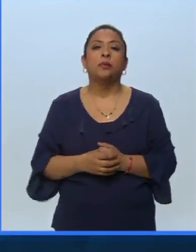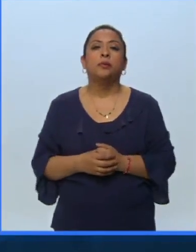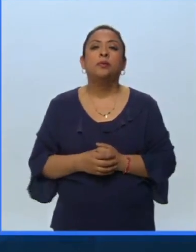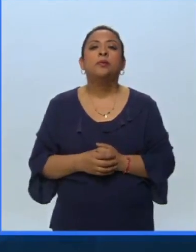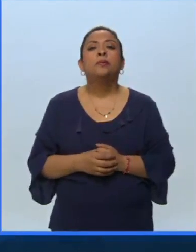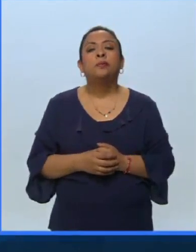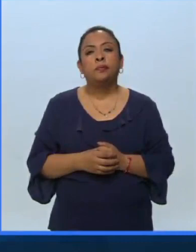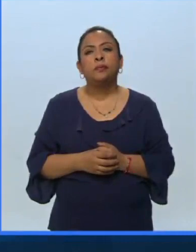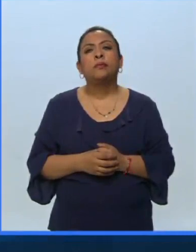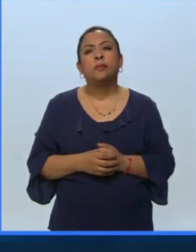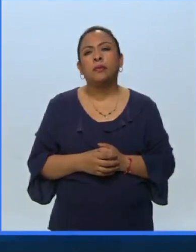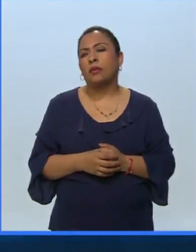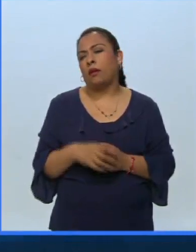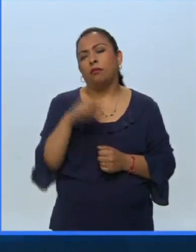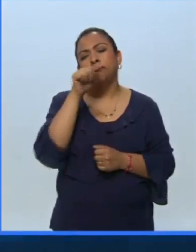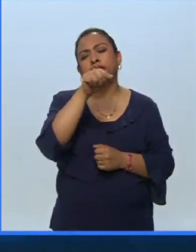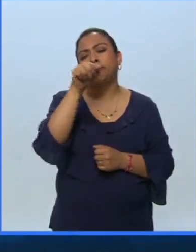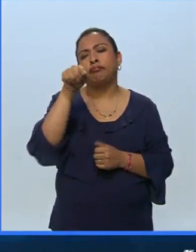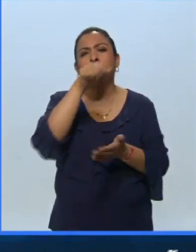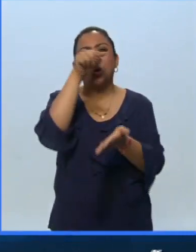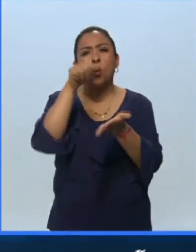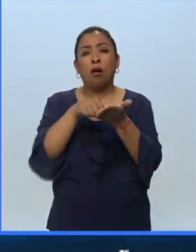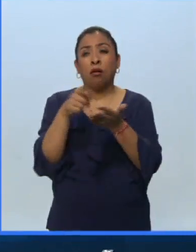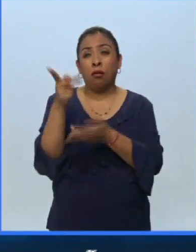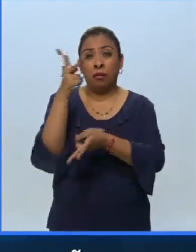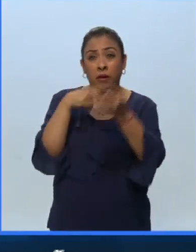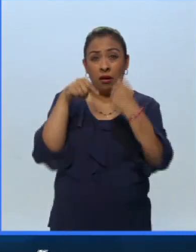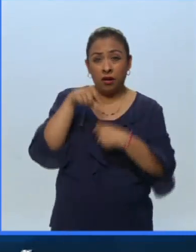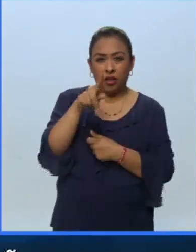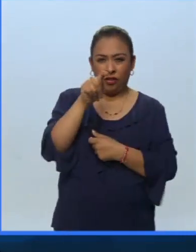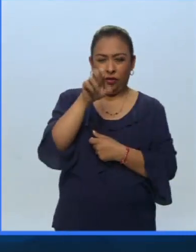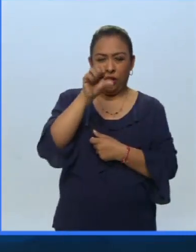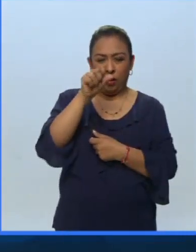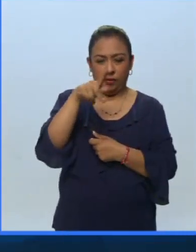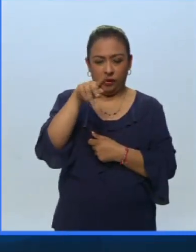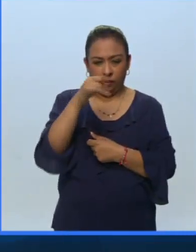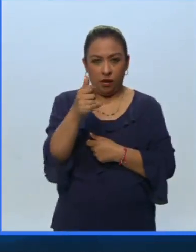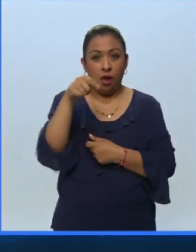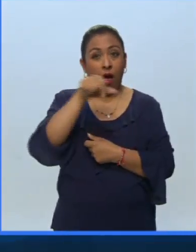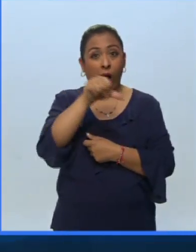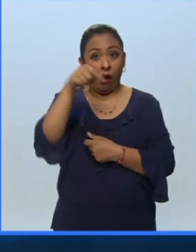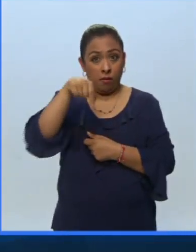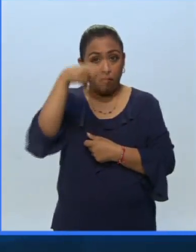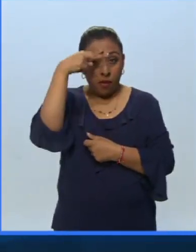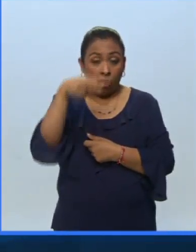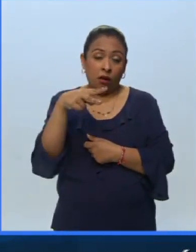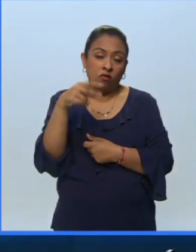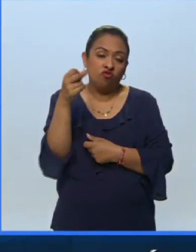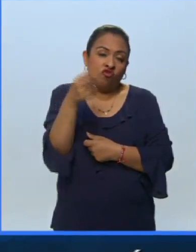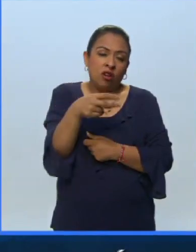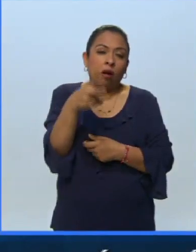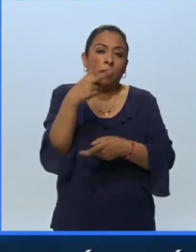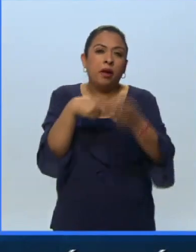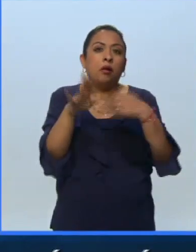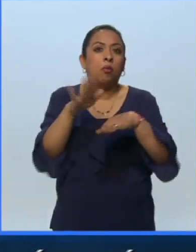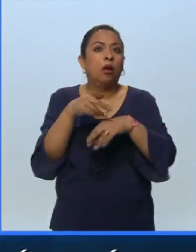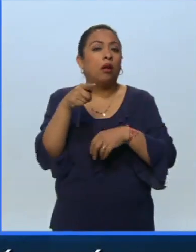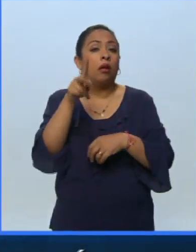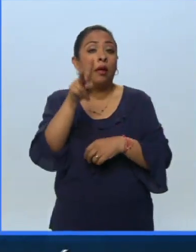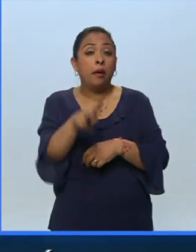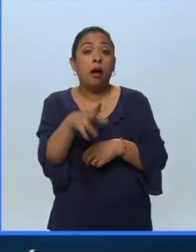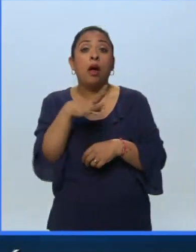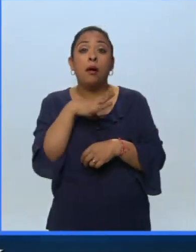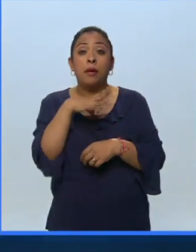como en todas partes cuando vino Trotsky aquí en México afortunadamente vino por la gran capacidad que tenía